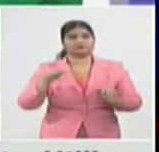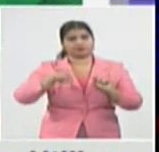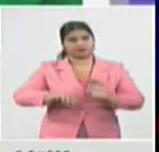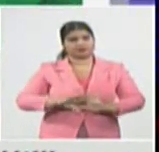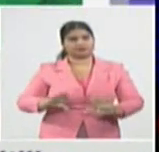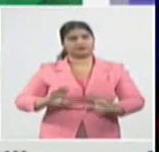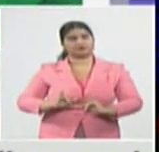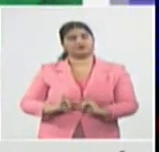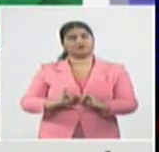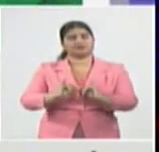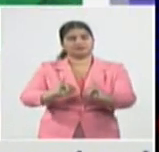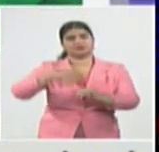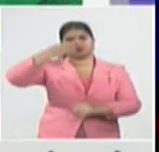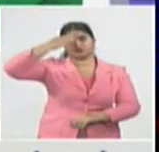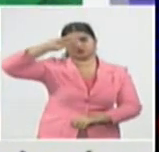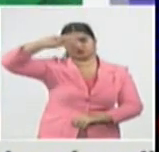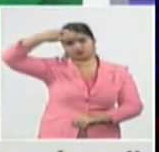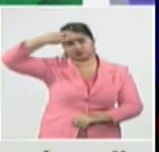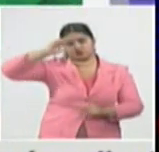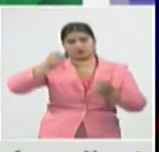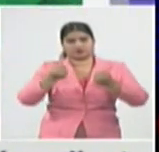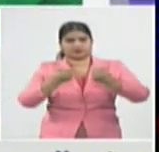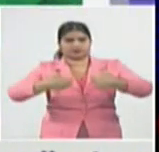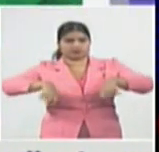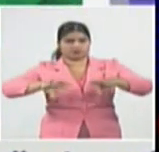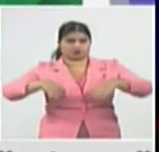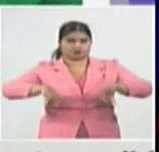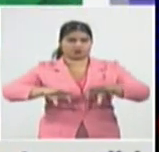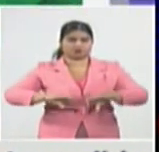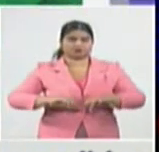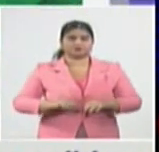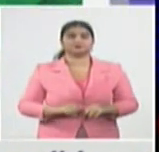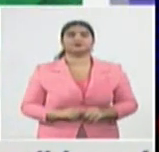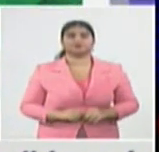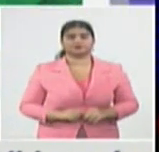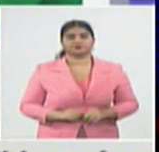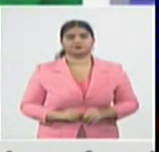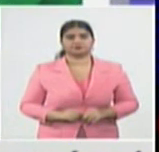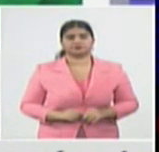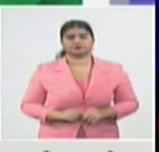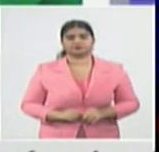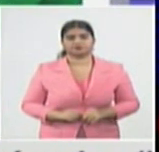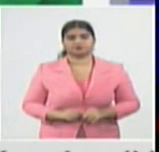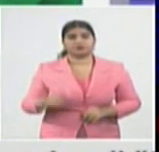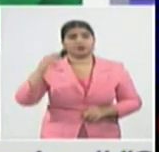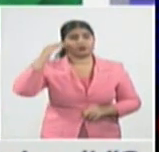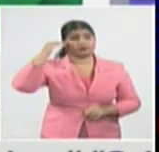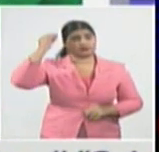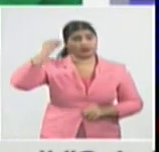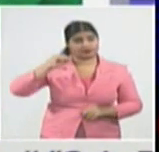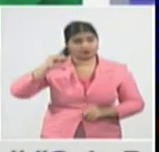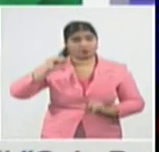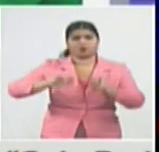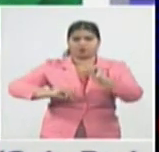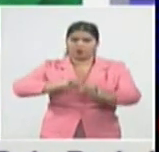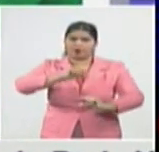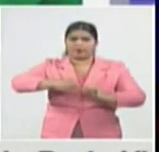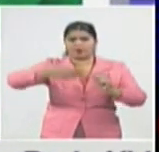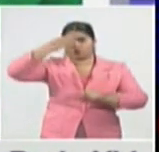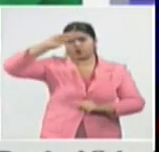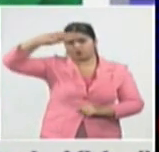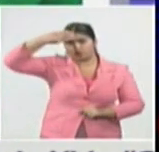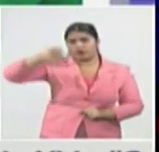muy complejo, pero con unas posibilidades que no tenemos duda de que se vaya recuperando y vaya